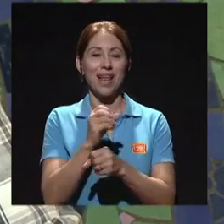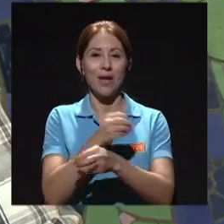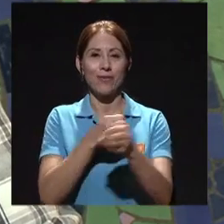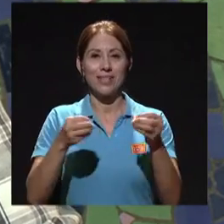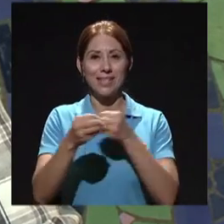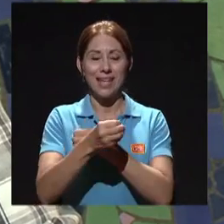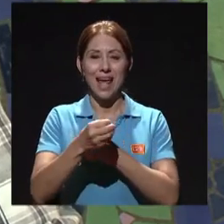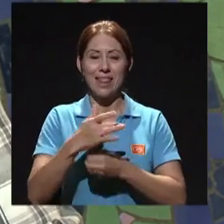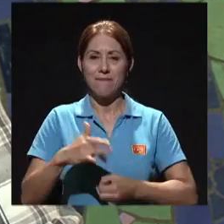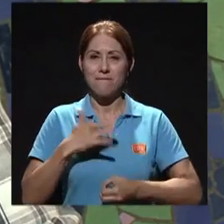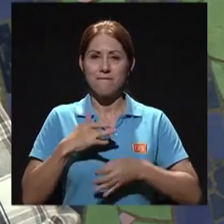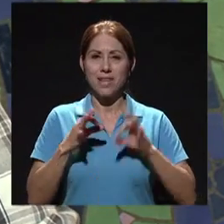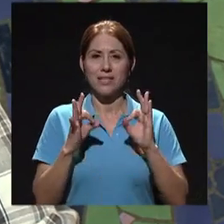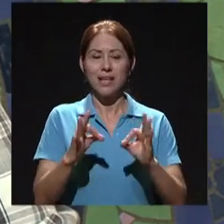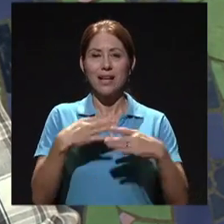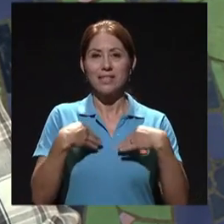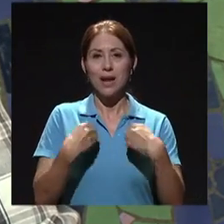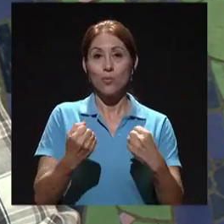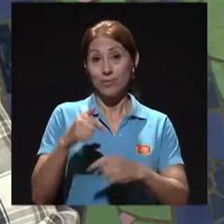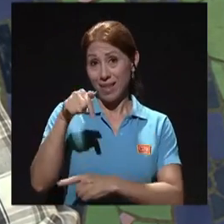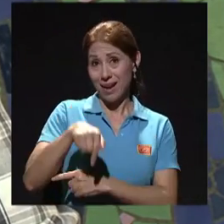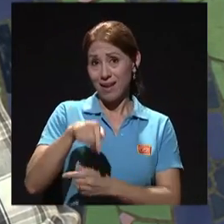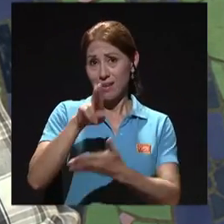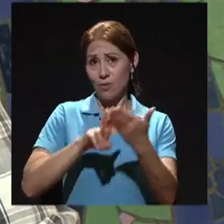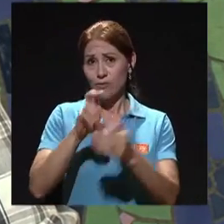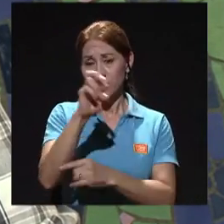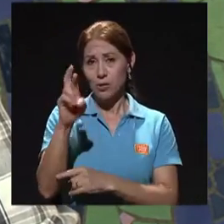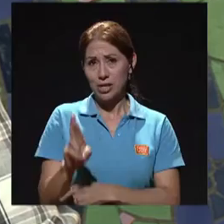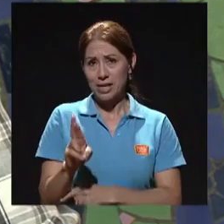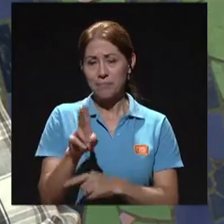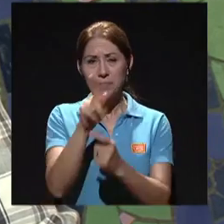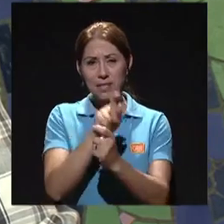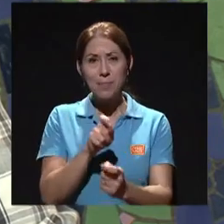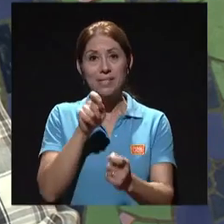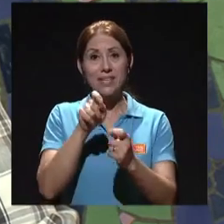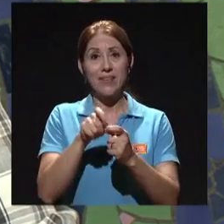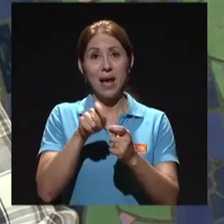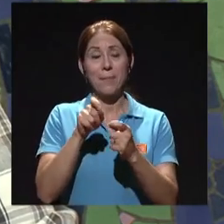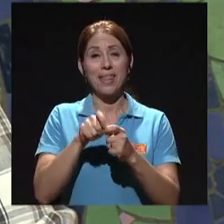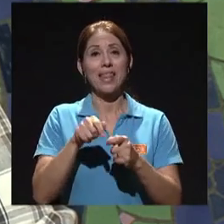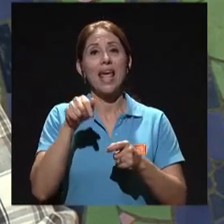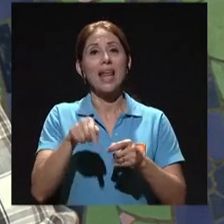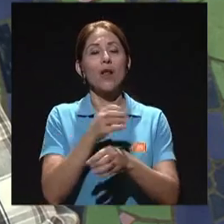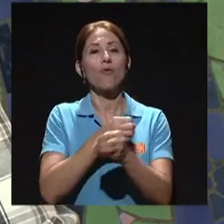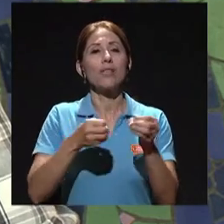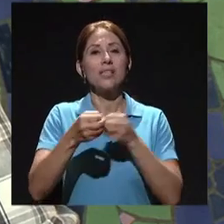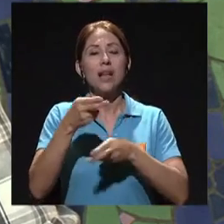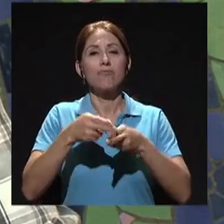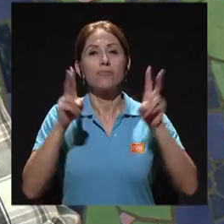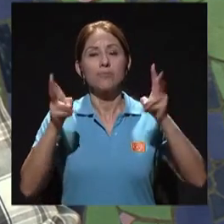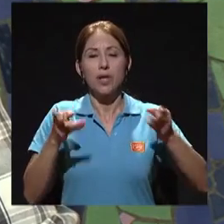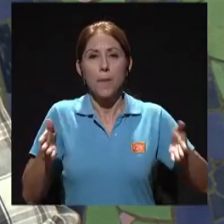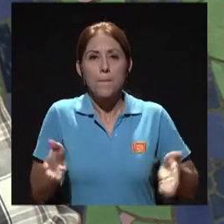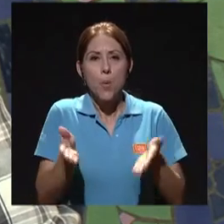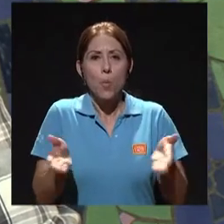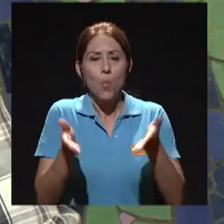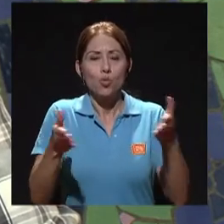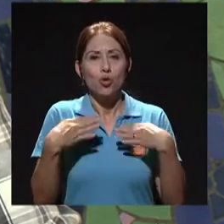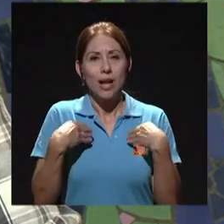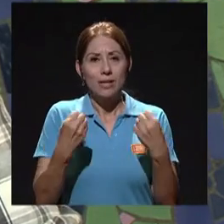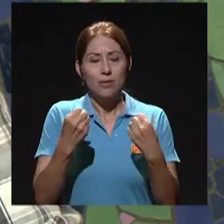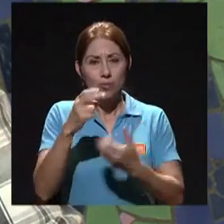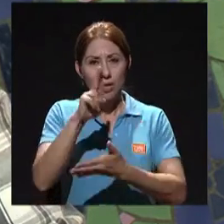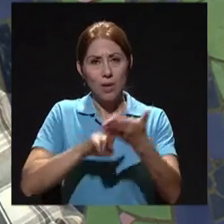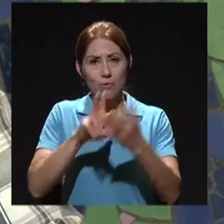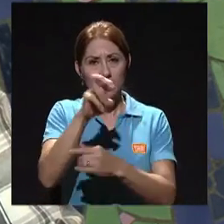Oficina de Bienestar y Salud de aquí, de la Universidad de Costa Rica. Específicamente en esta oficina de promoción de la salud de la Universidad de